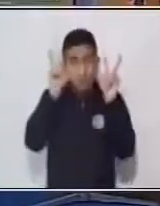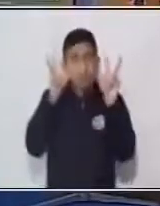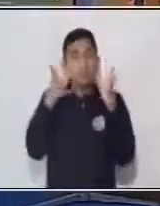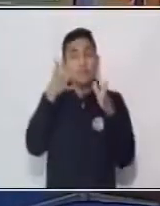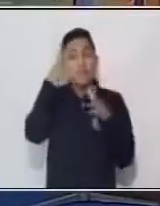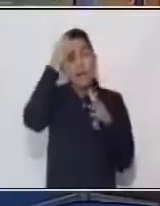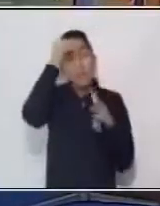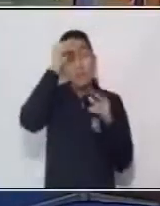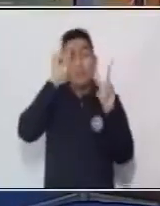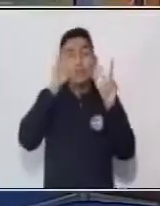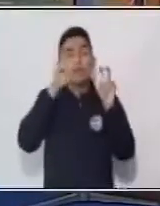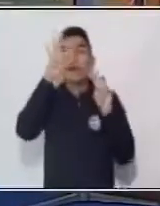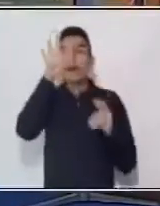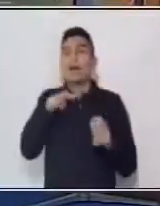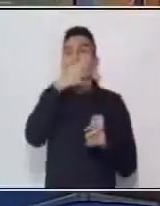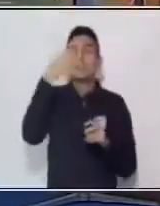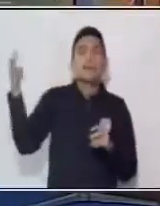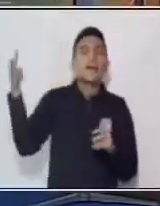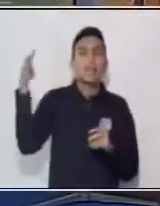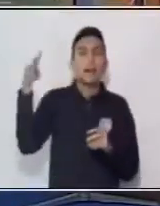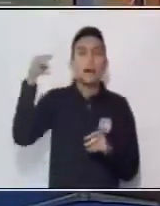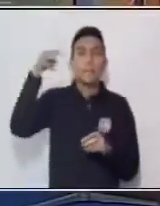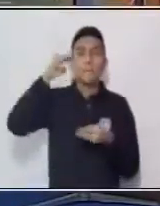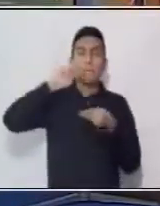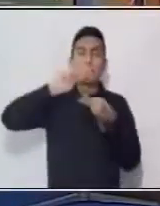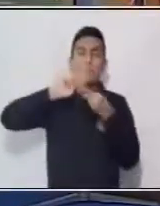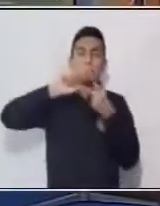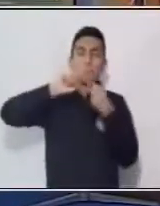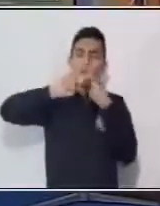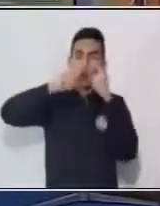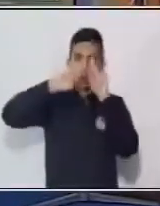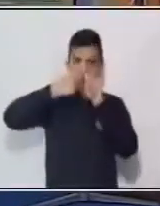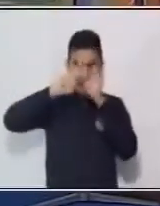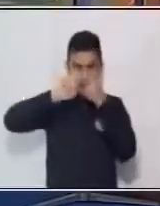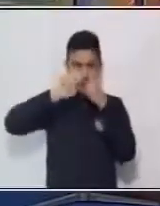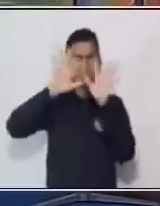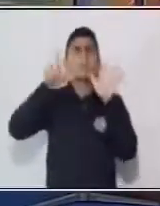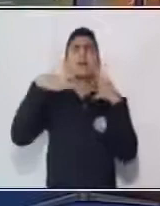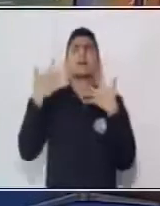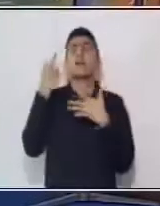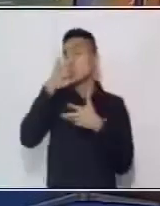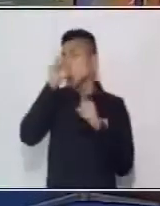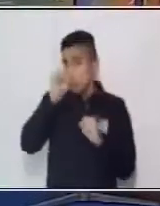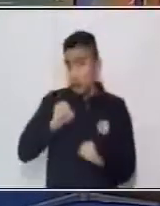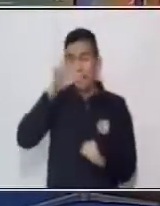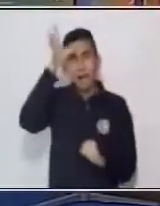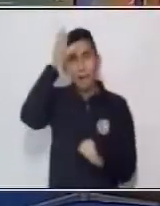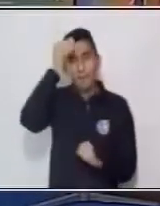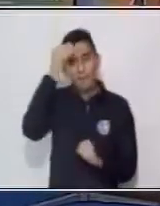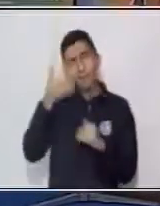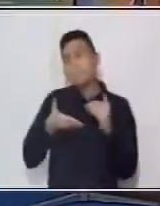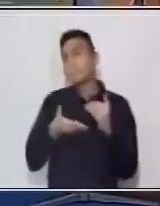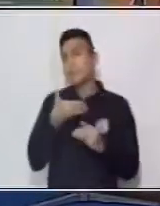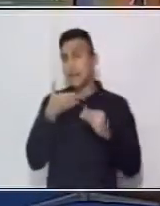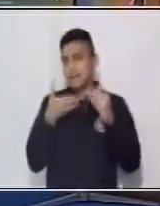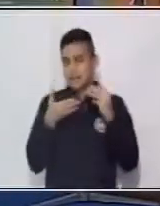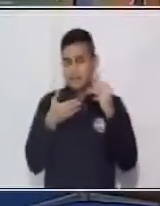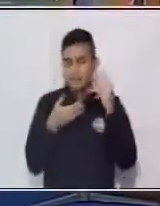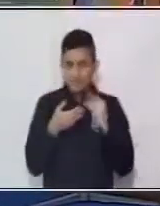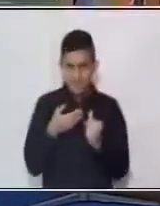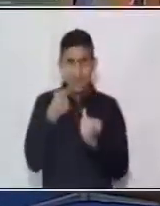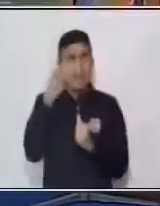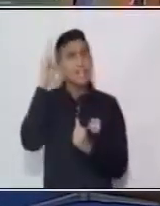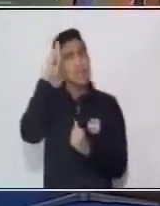multiplicación. Es importante que continúes reforzando estos contenidos en casita para que se te hagan más fáciles. Recuerda